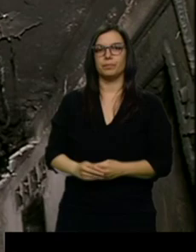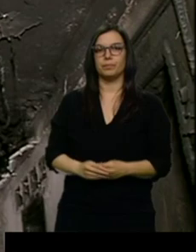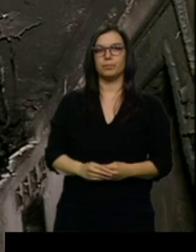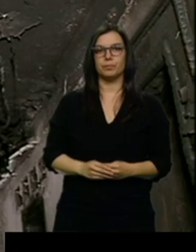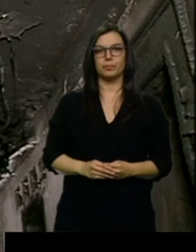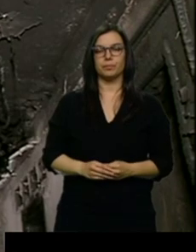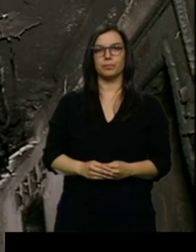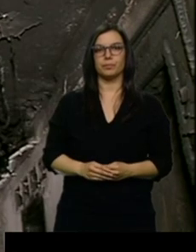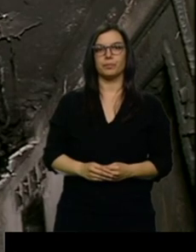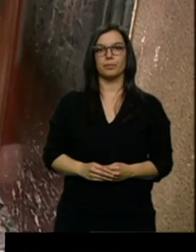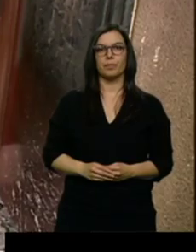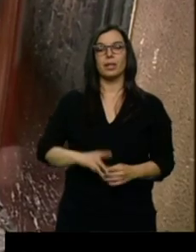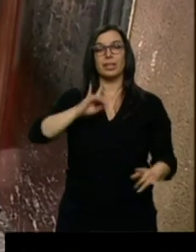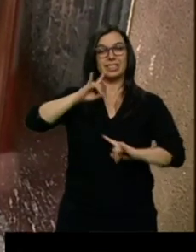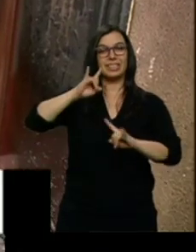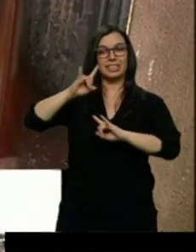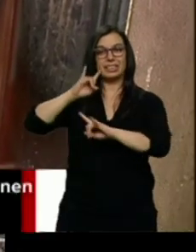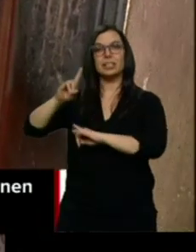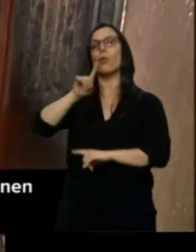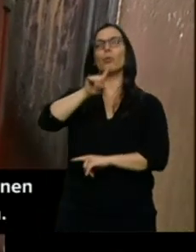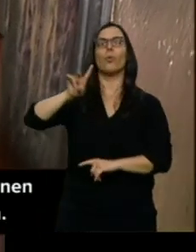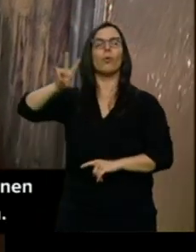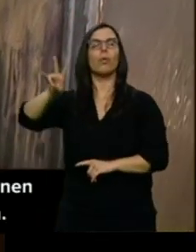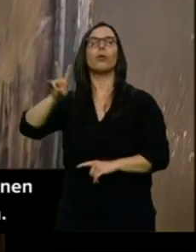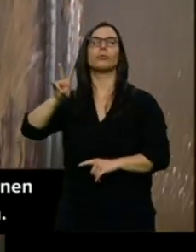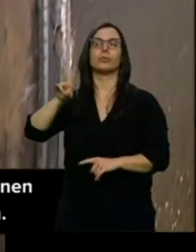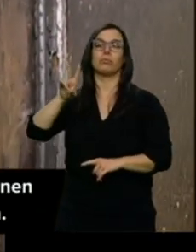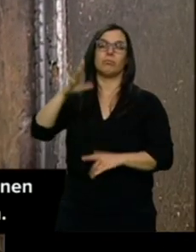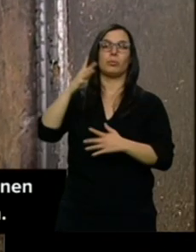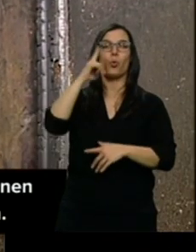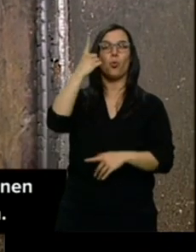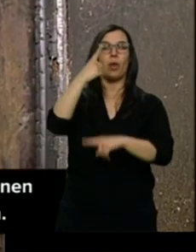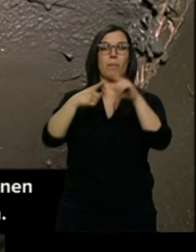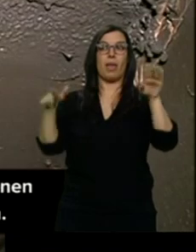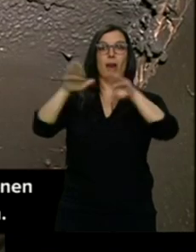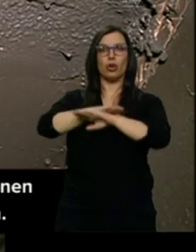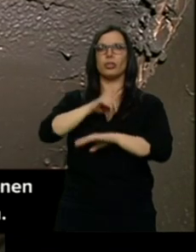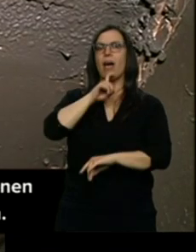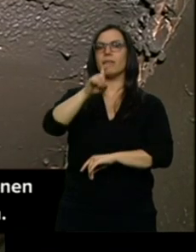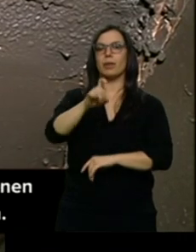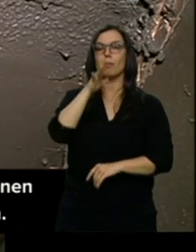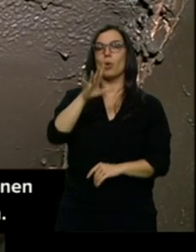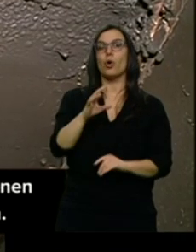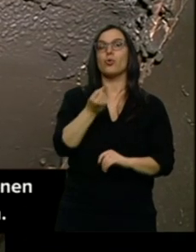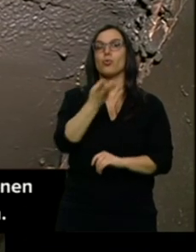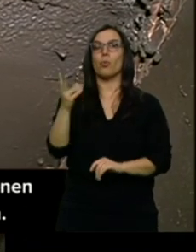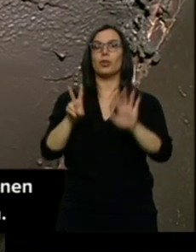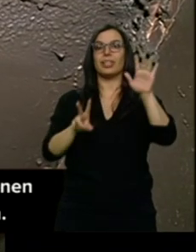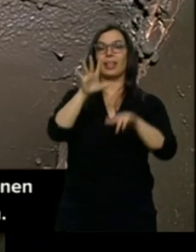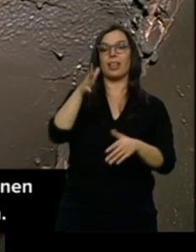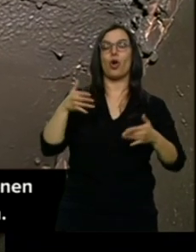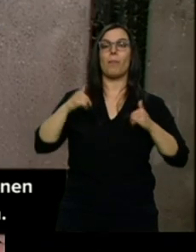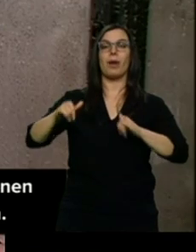Varias llamadas al 112 alertaban sobre la una y media de la madrugada de lo que estaba pasando en el número 75 del Paseo del Cauce de